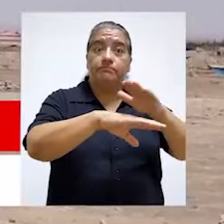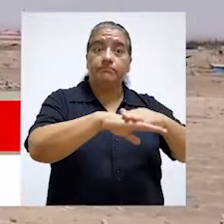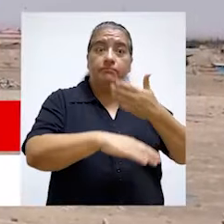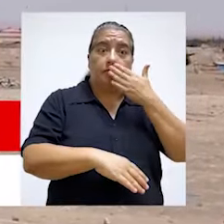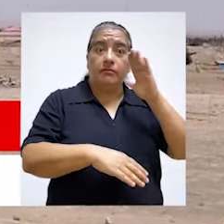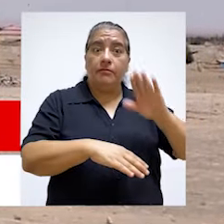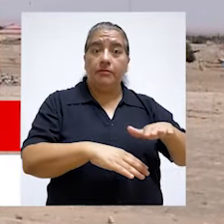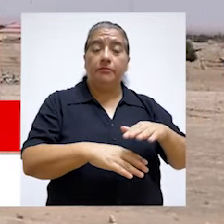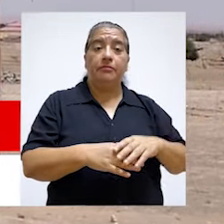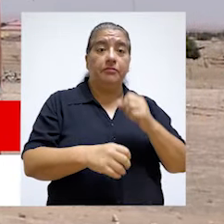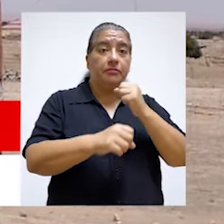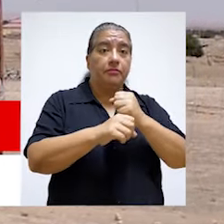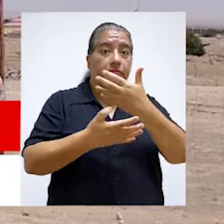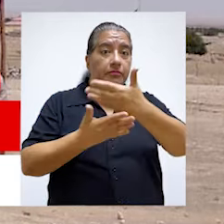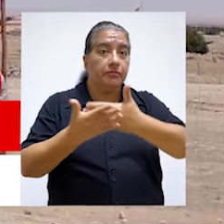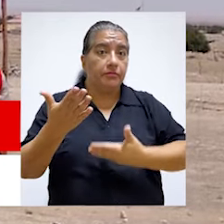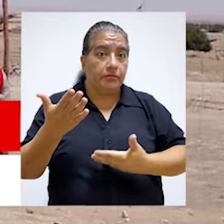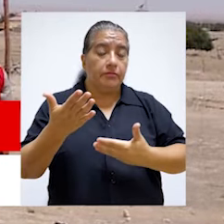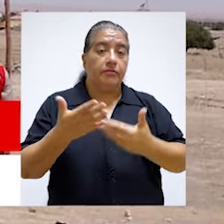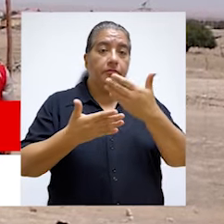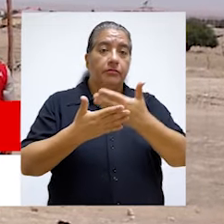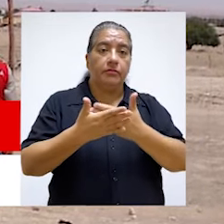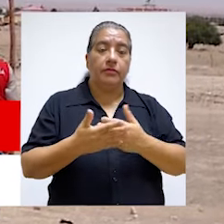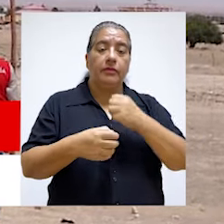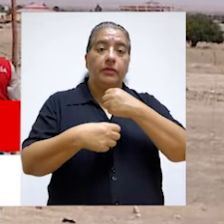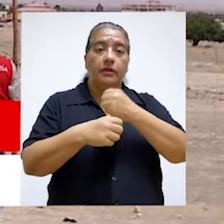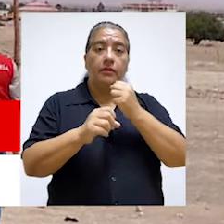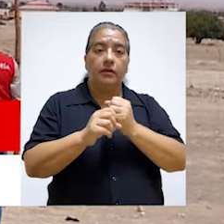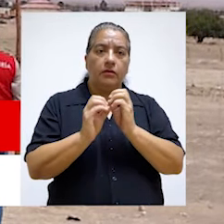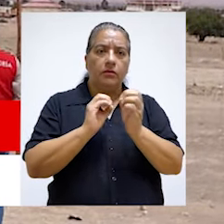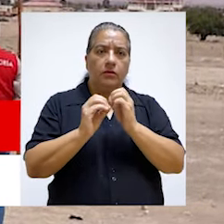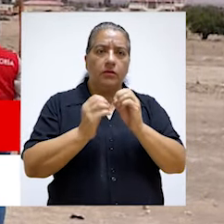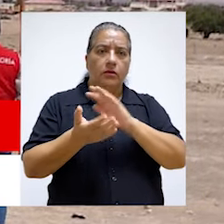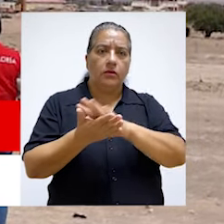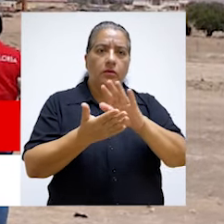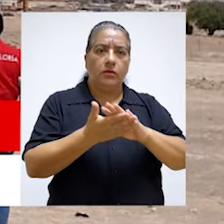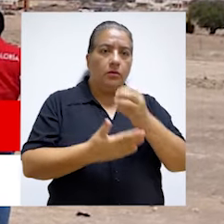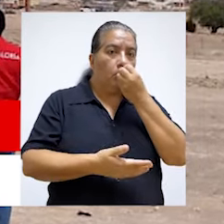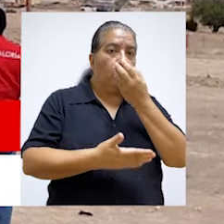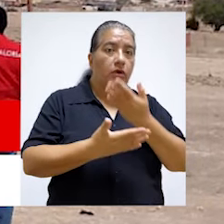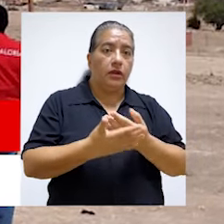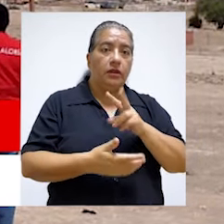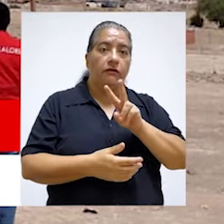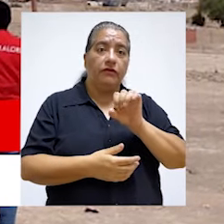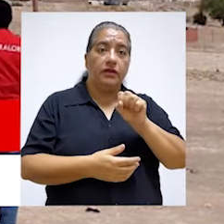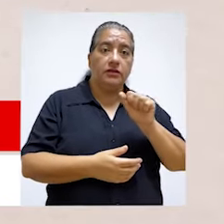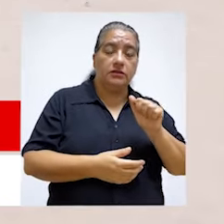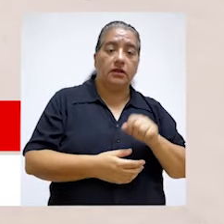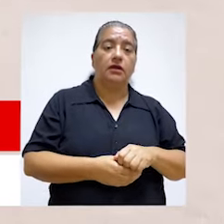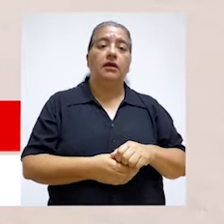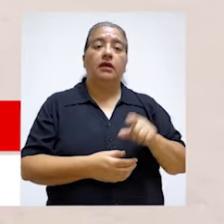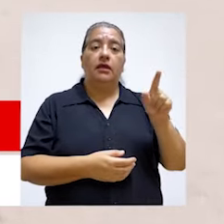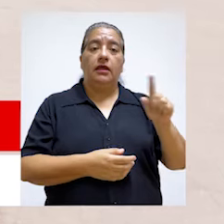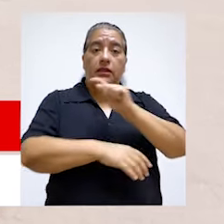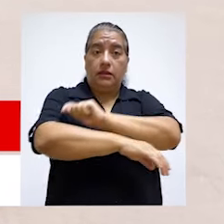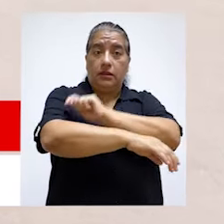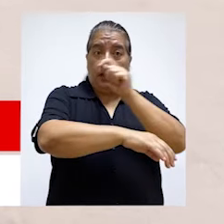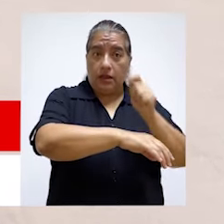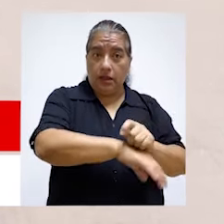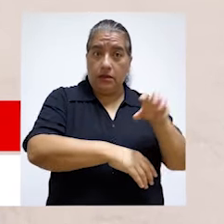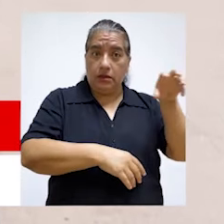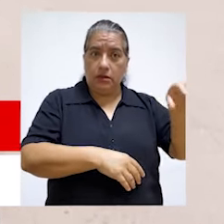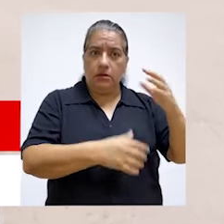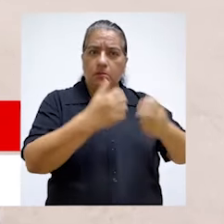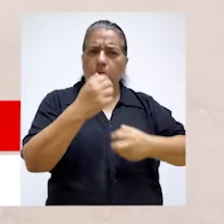Advertimos deficiencias en el expediente técnico para la creación de un sistema de saneamiento en el anexo Buenavista, distrito Sama,